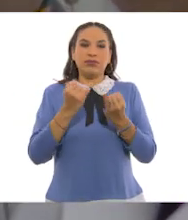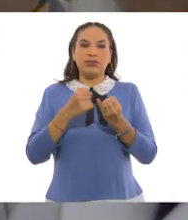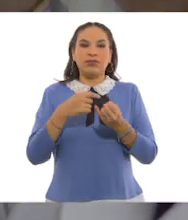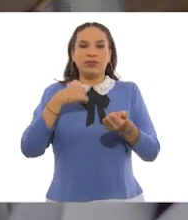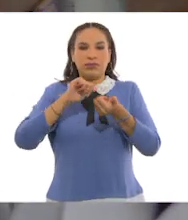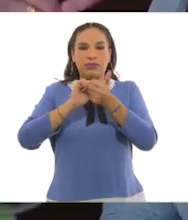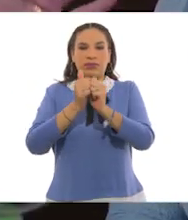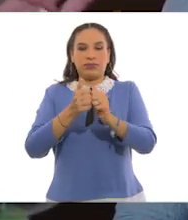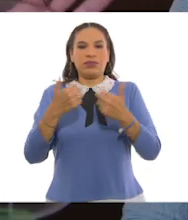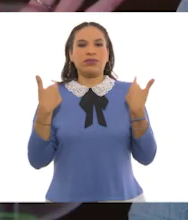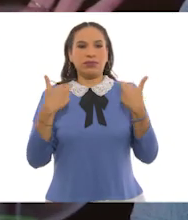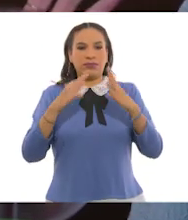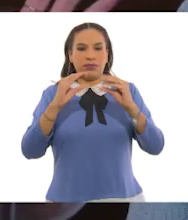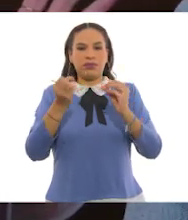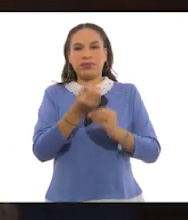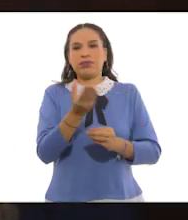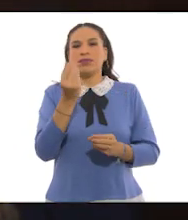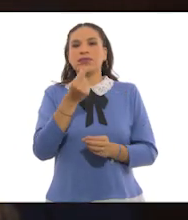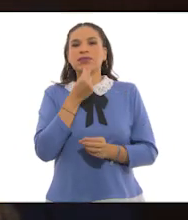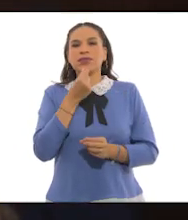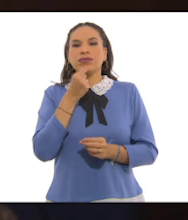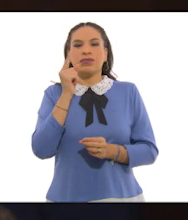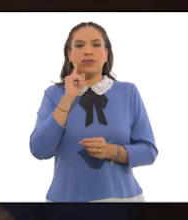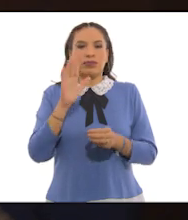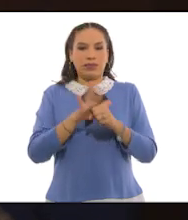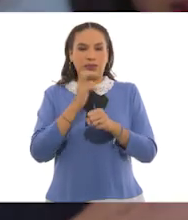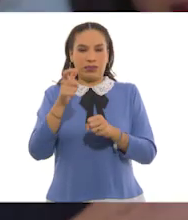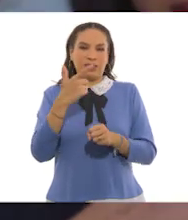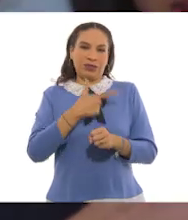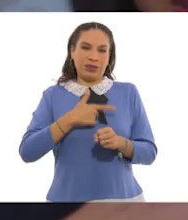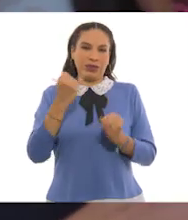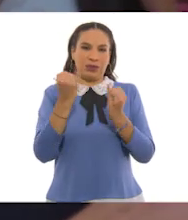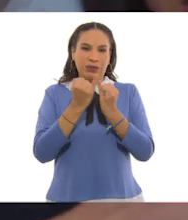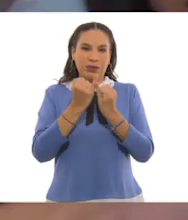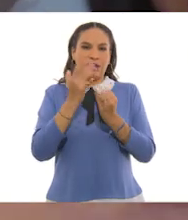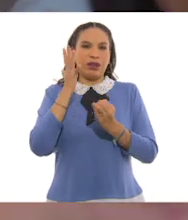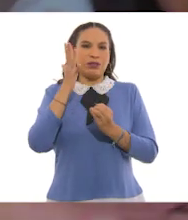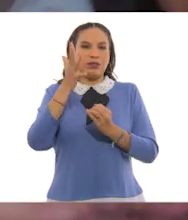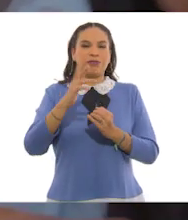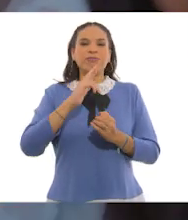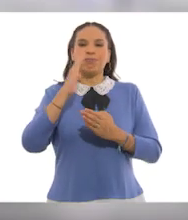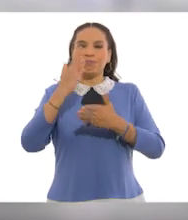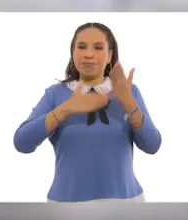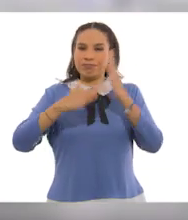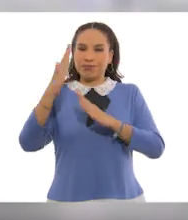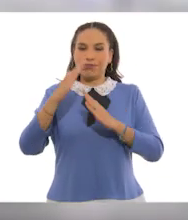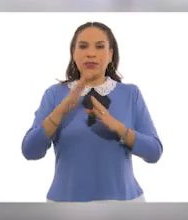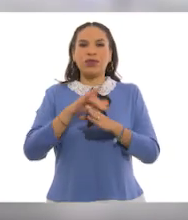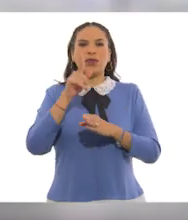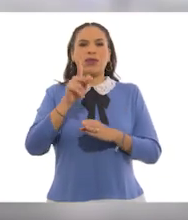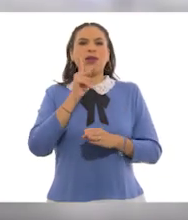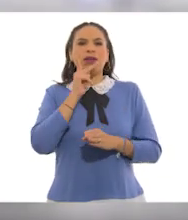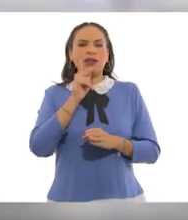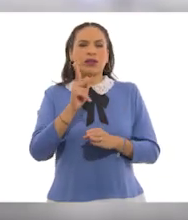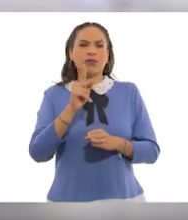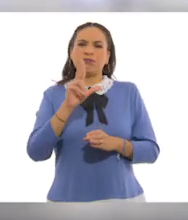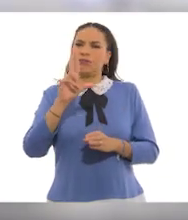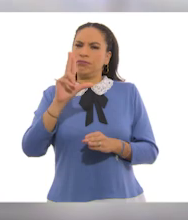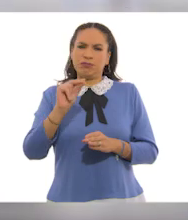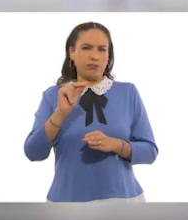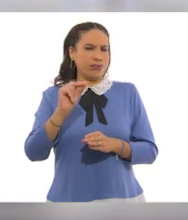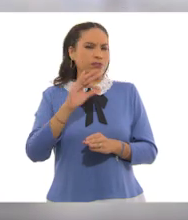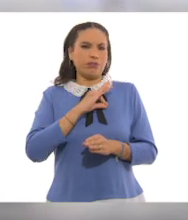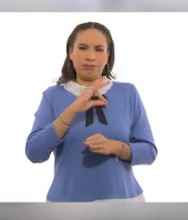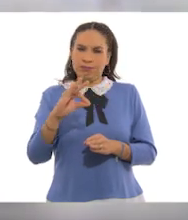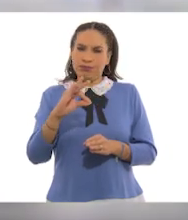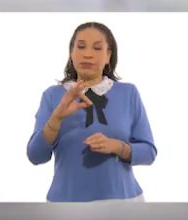convertirme en mentora de muchas niñas que, como yo, les gustaría llegar muy lejos. Que en tu vocabulario no exista el